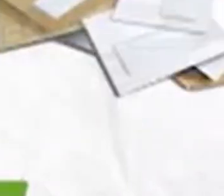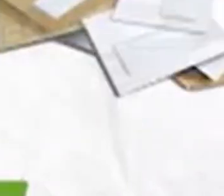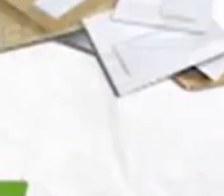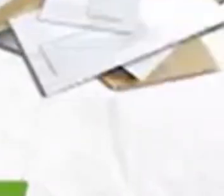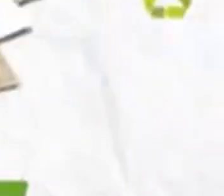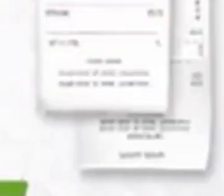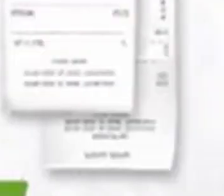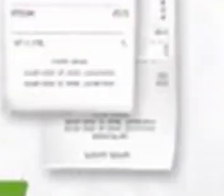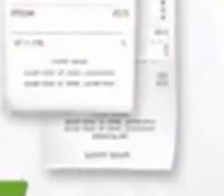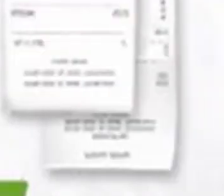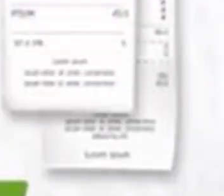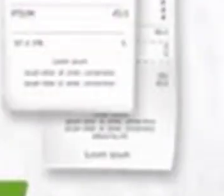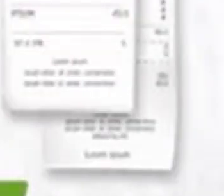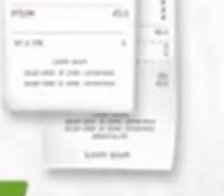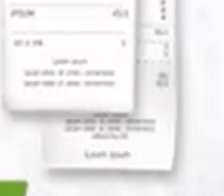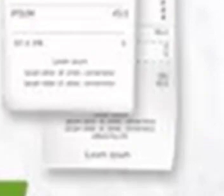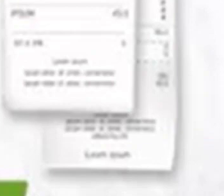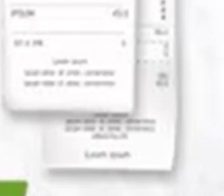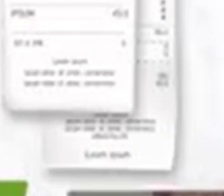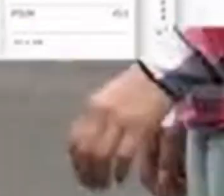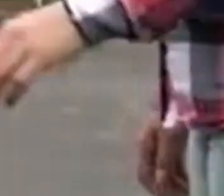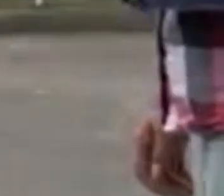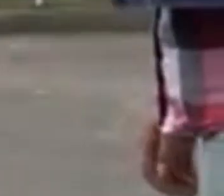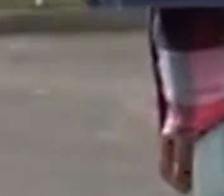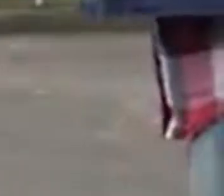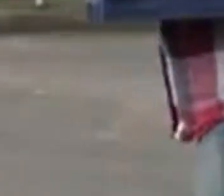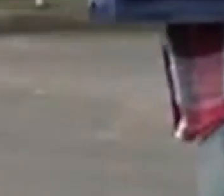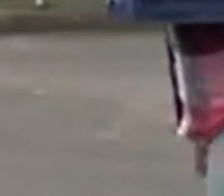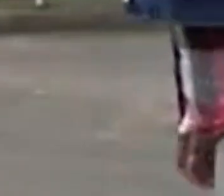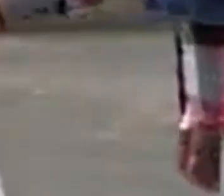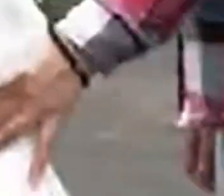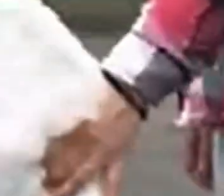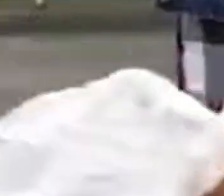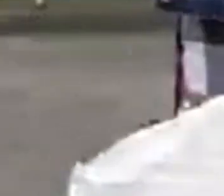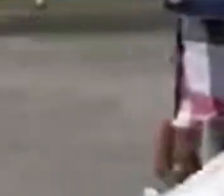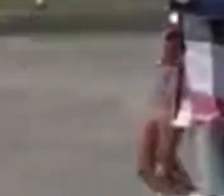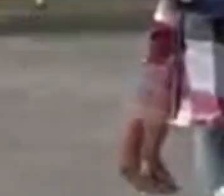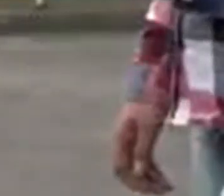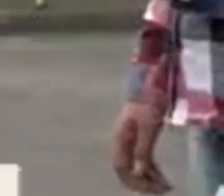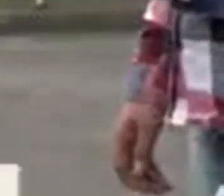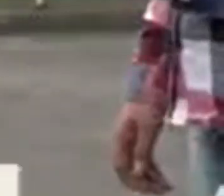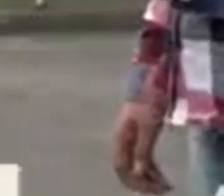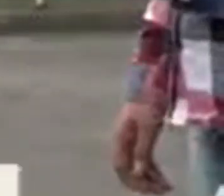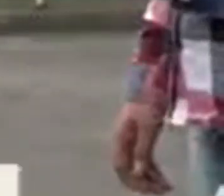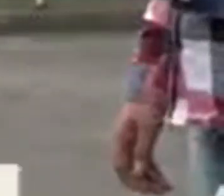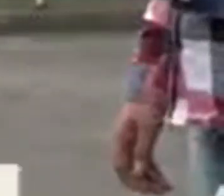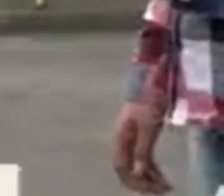cuadernos sobres y recibos son aprovechables y debemos separarlos para ser reciclados